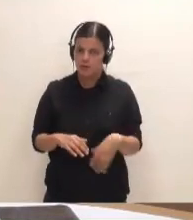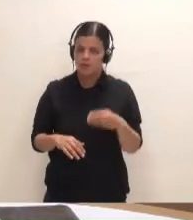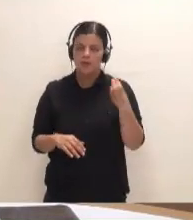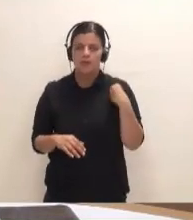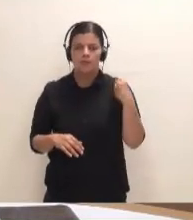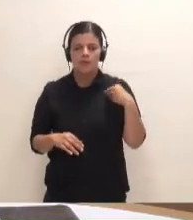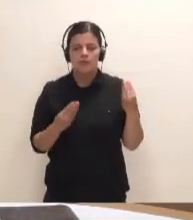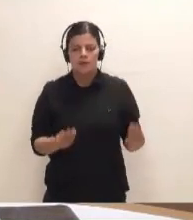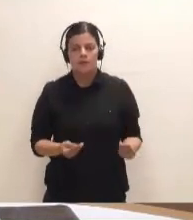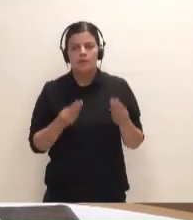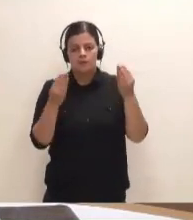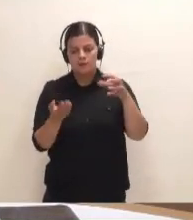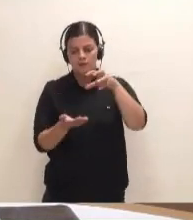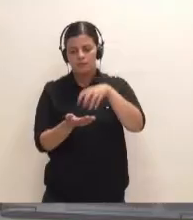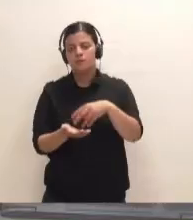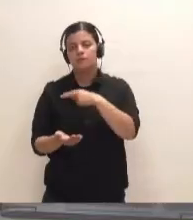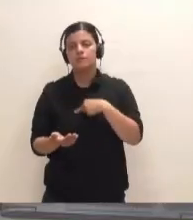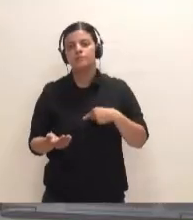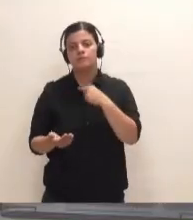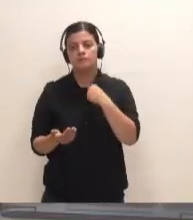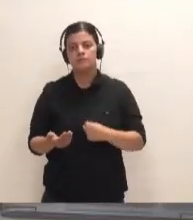mejora del enlace de los cristianos.